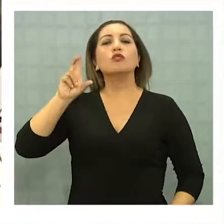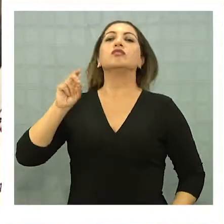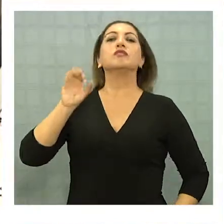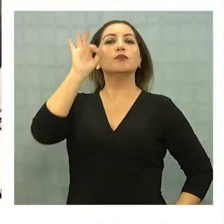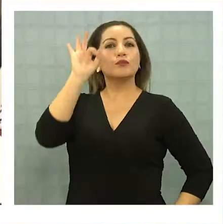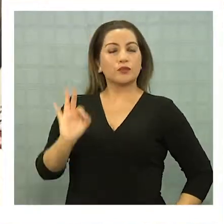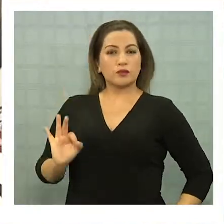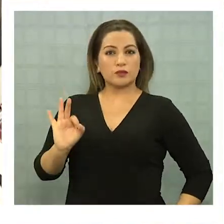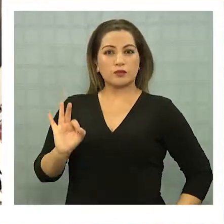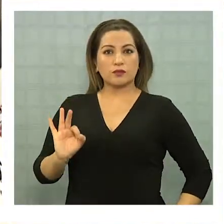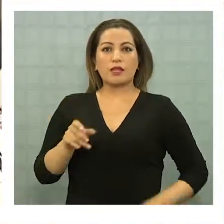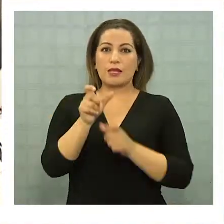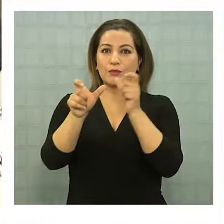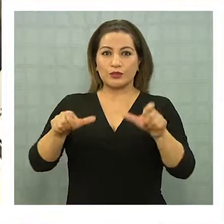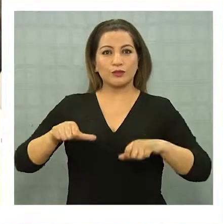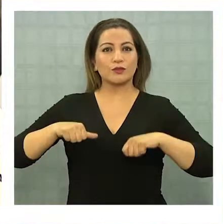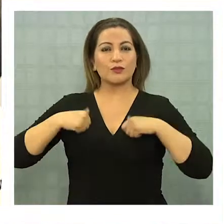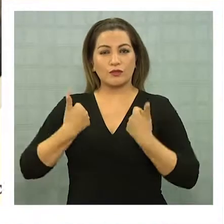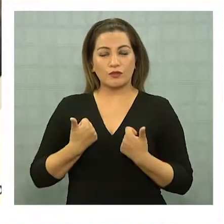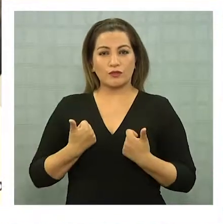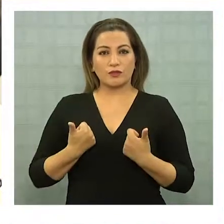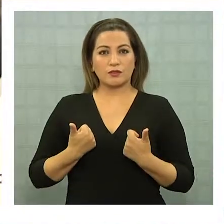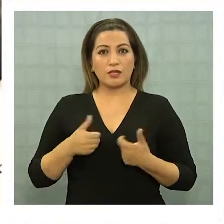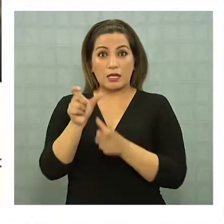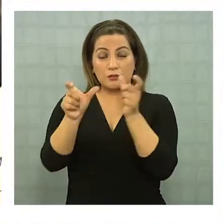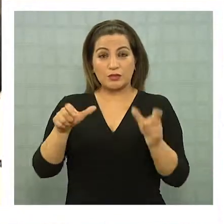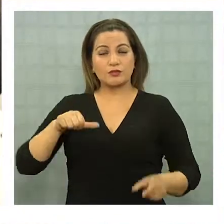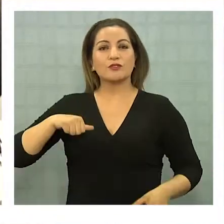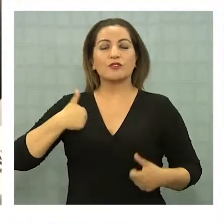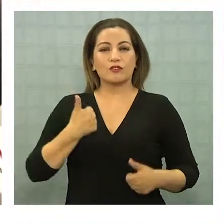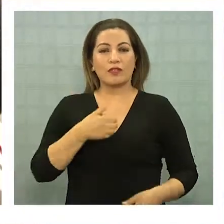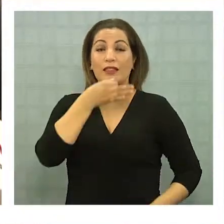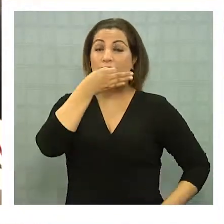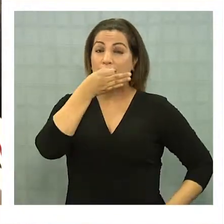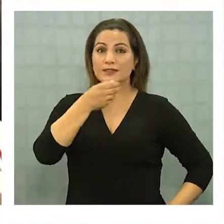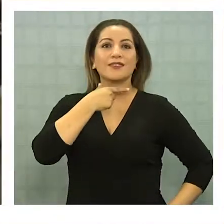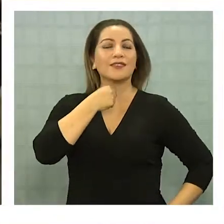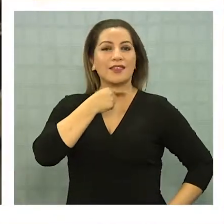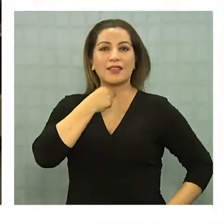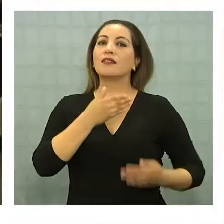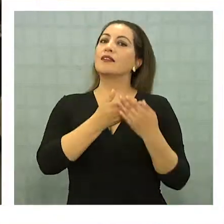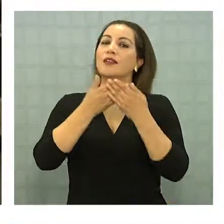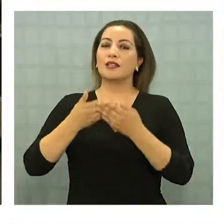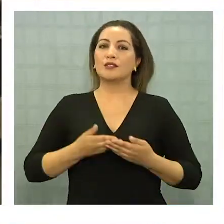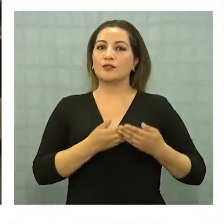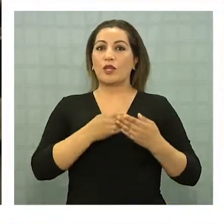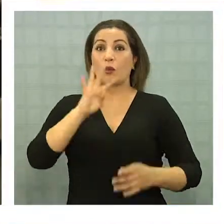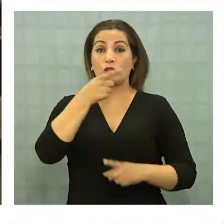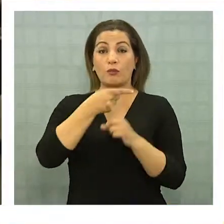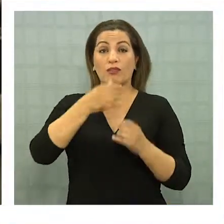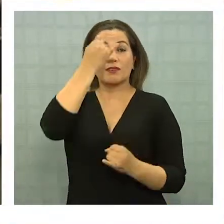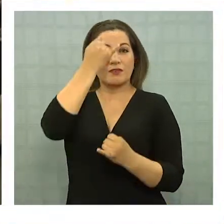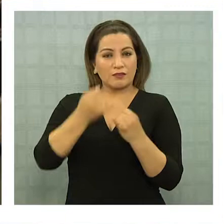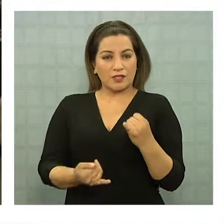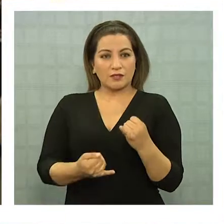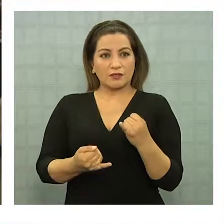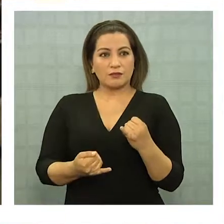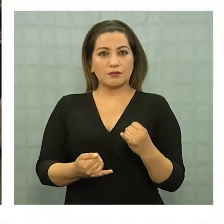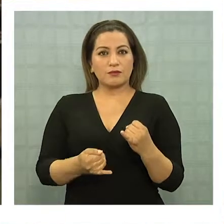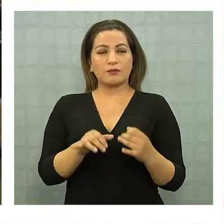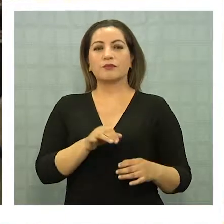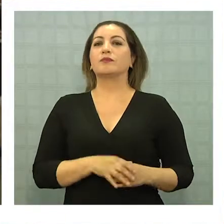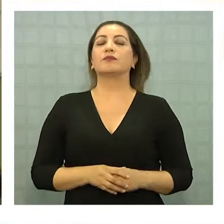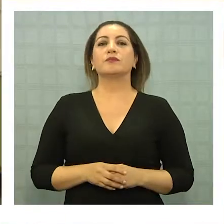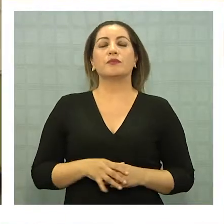el 80% de las jóvenes, de las personas jóvenes, dicen que quieren estudiar, terminar cuarto medio